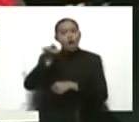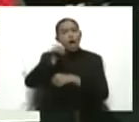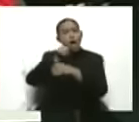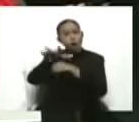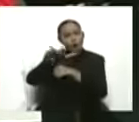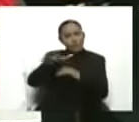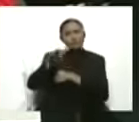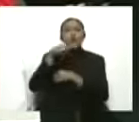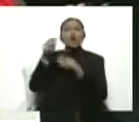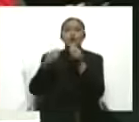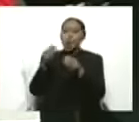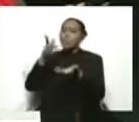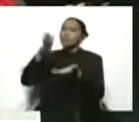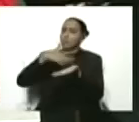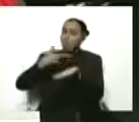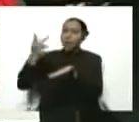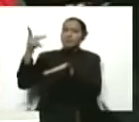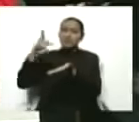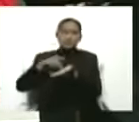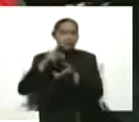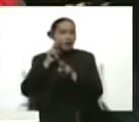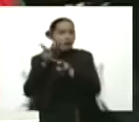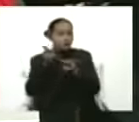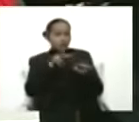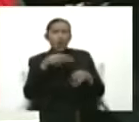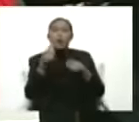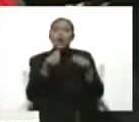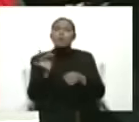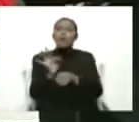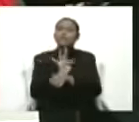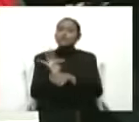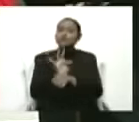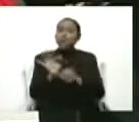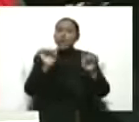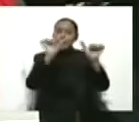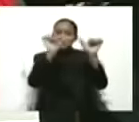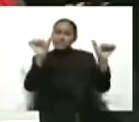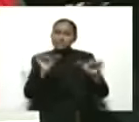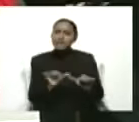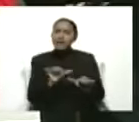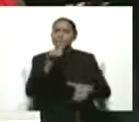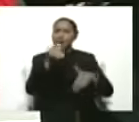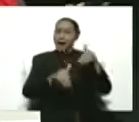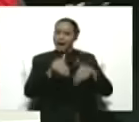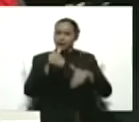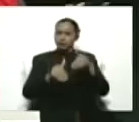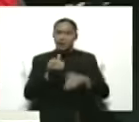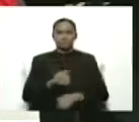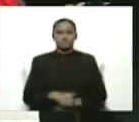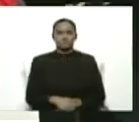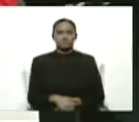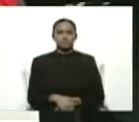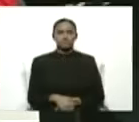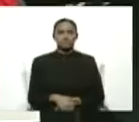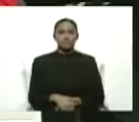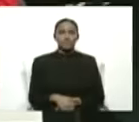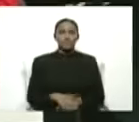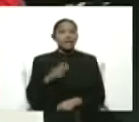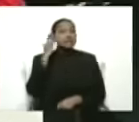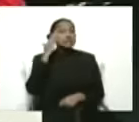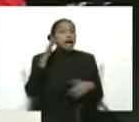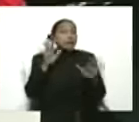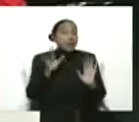que vean cómo funciona un sistema electoral. Hay personas que no van a venir,